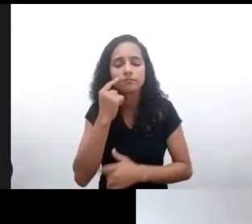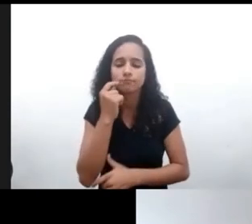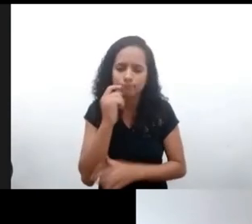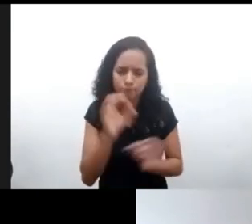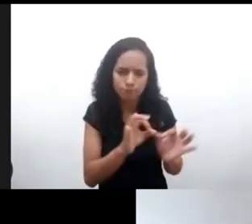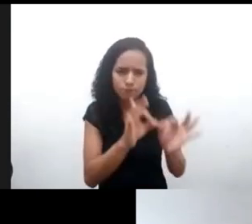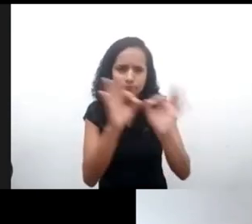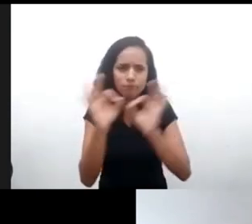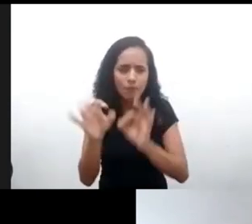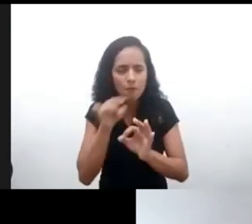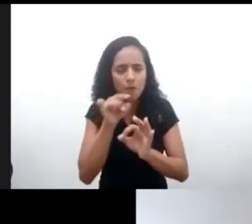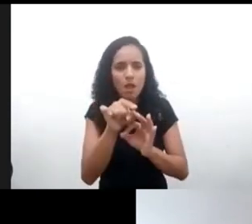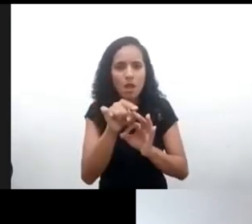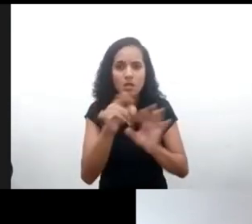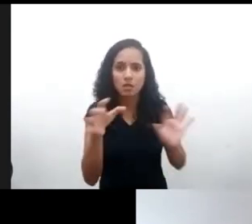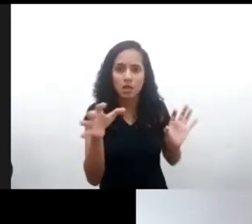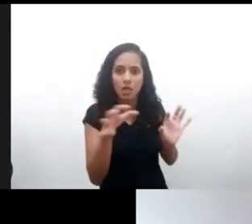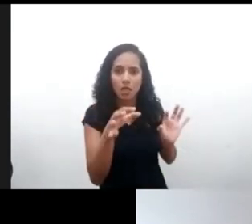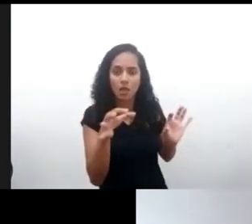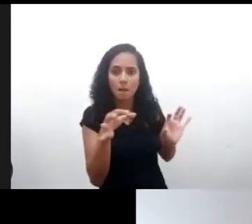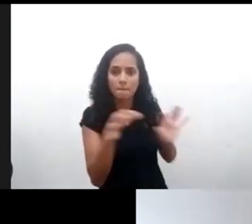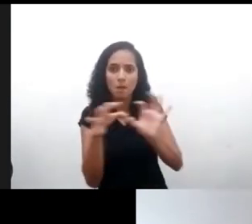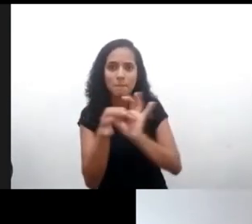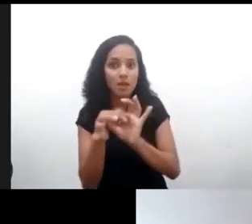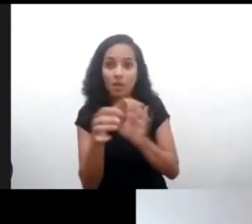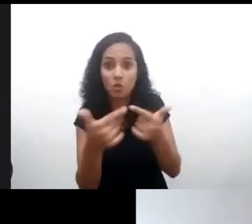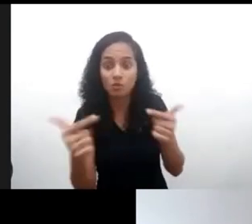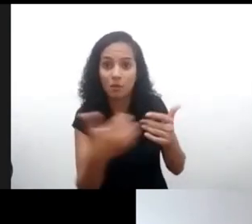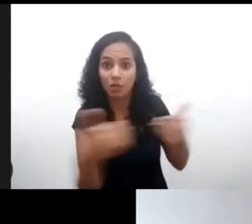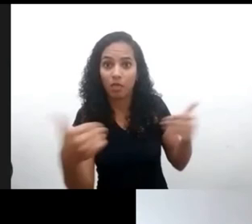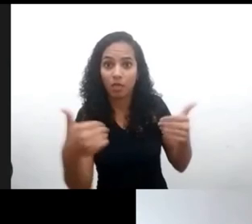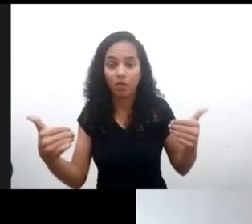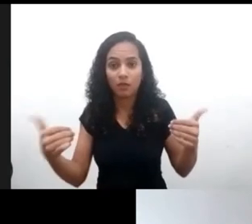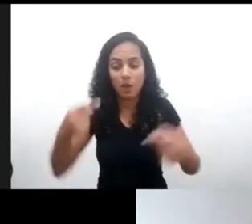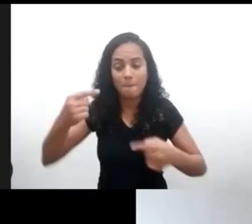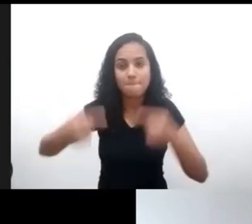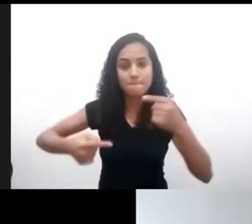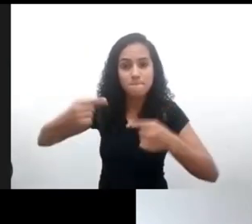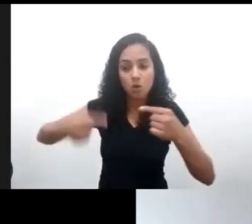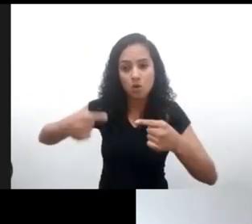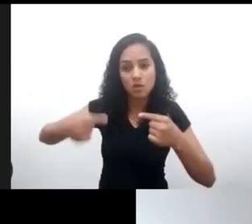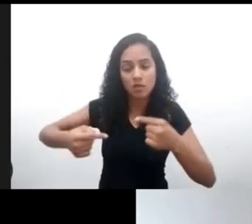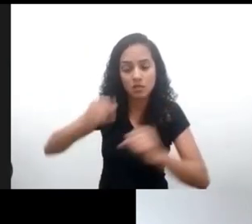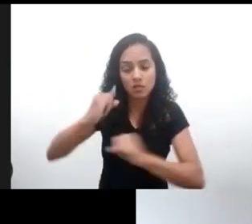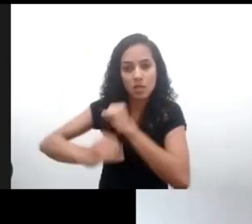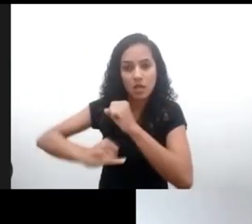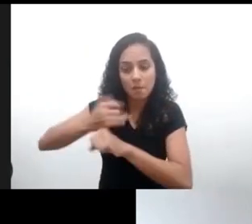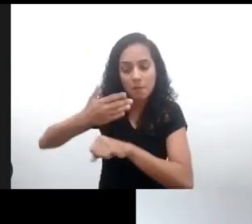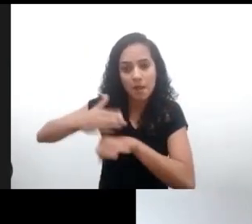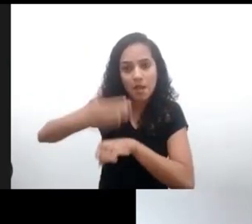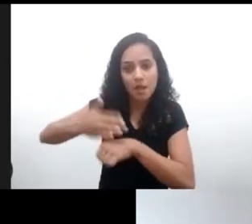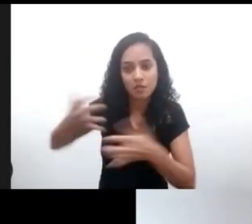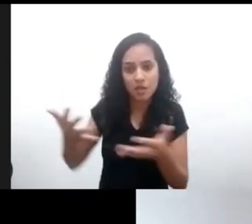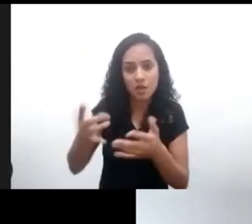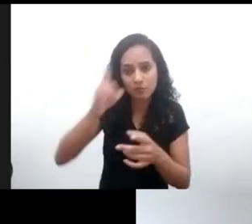en general, y yo me atrevería a decir que la mayoría, con las prácticas digitales cotidianas de las juventudes. Entonces,